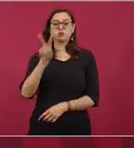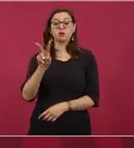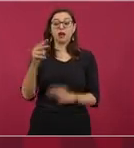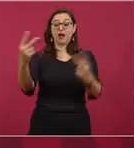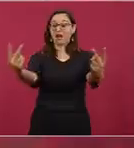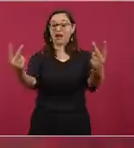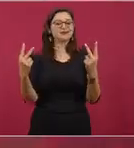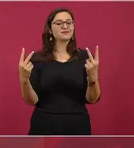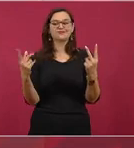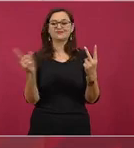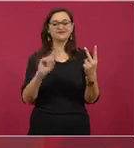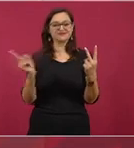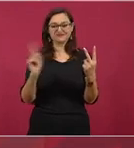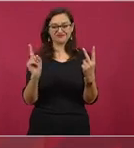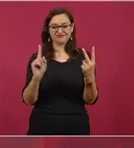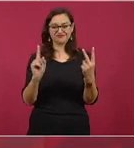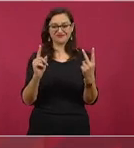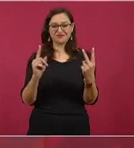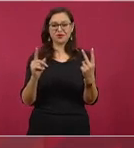está uno leyendo.